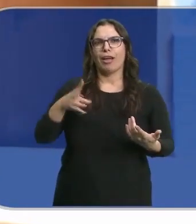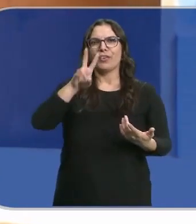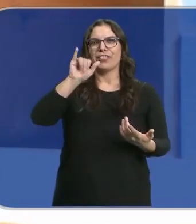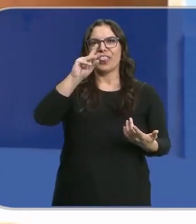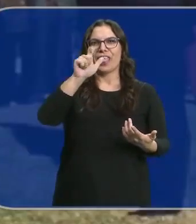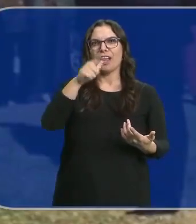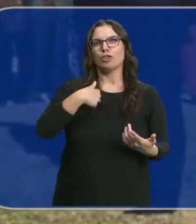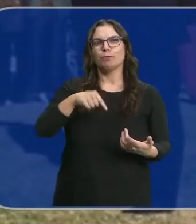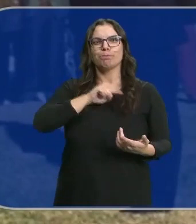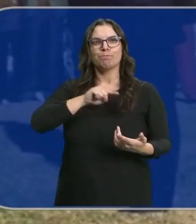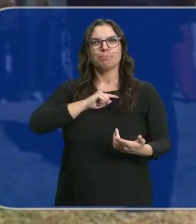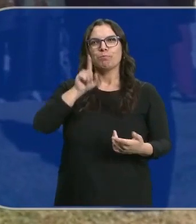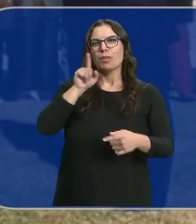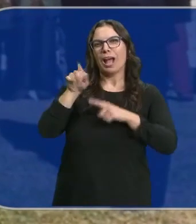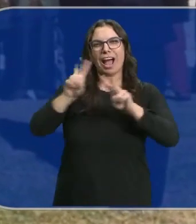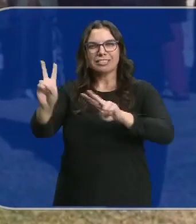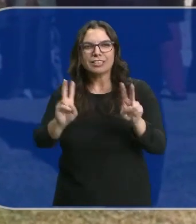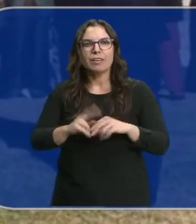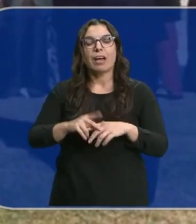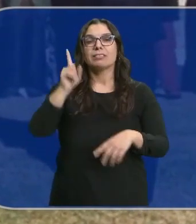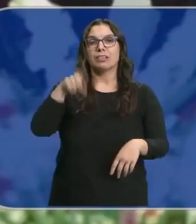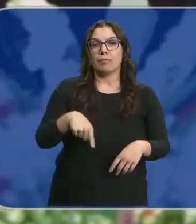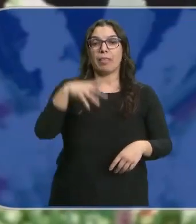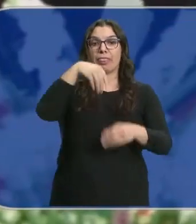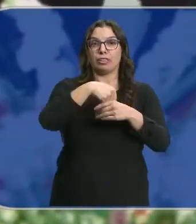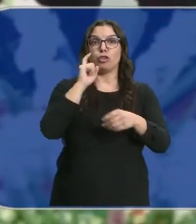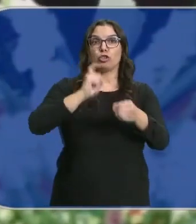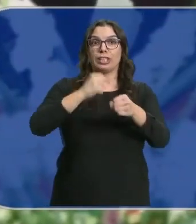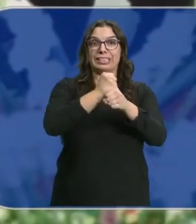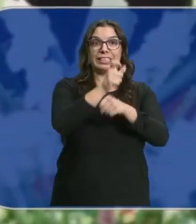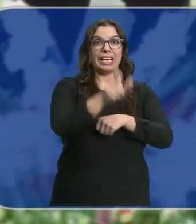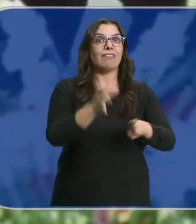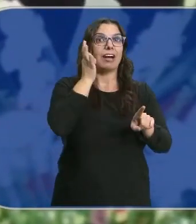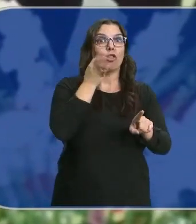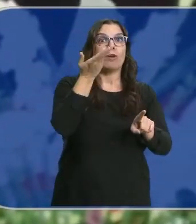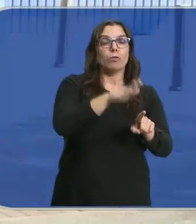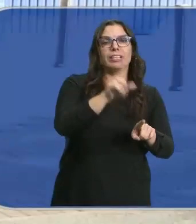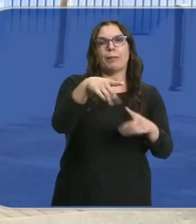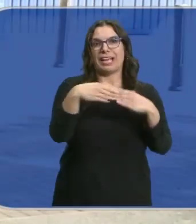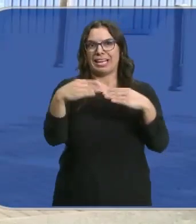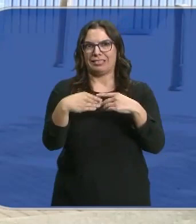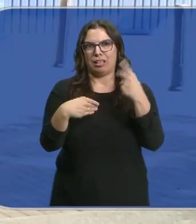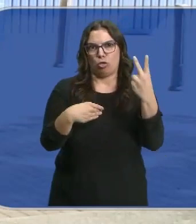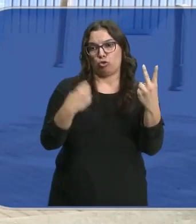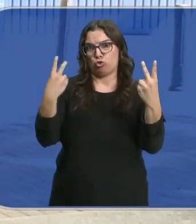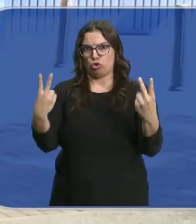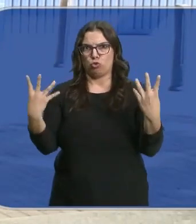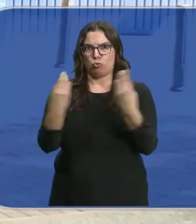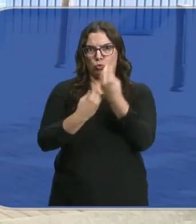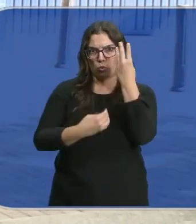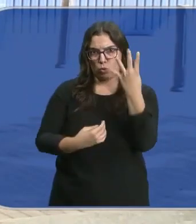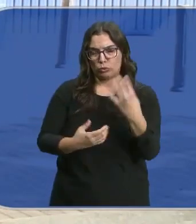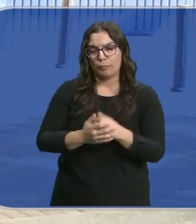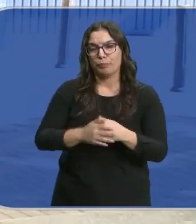le recuerdo una persona muy activa. Murieron también una trabajadora de la discoteca y un cliente. Es algo duro, sobre todo a medida